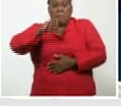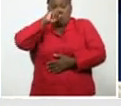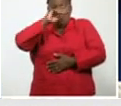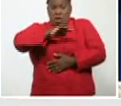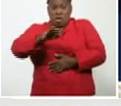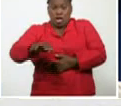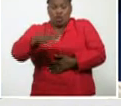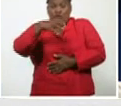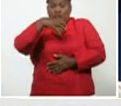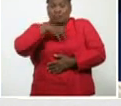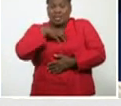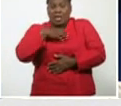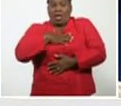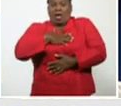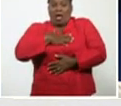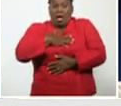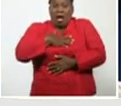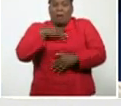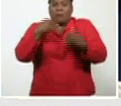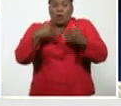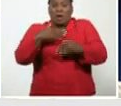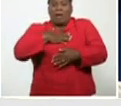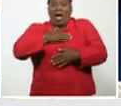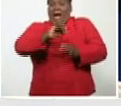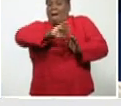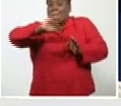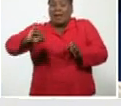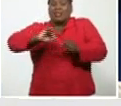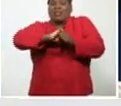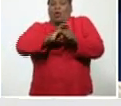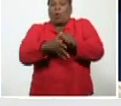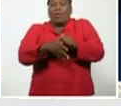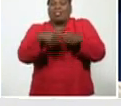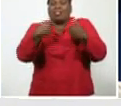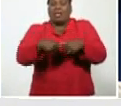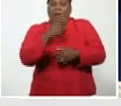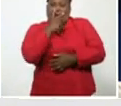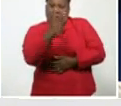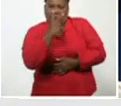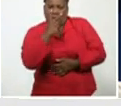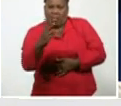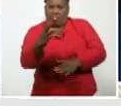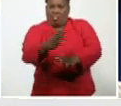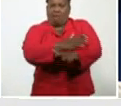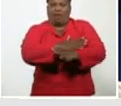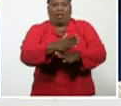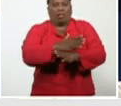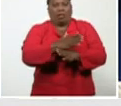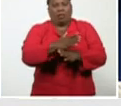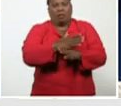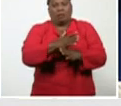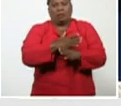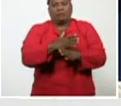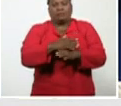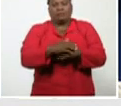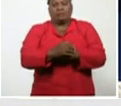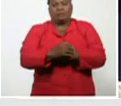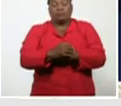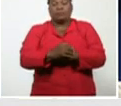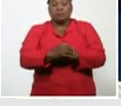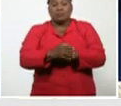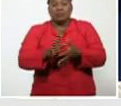esta sintomatología, pues, tienen que tener, un tratamiento, un tratamiento, intensivo,